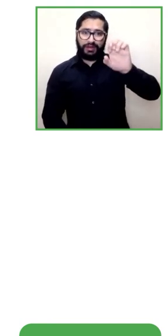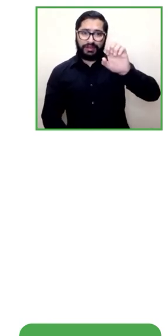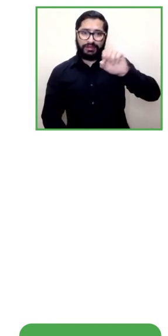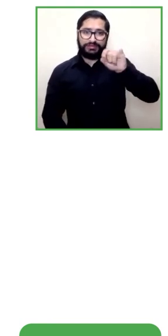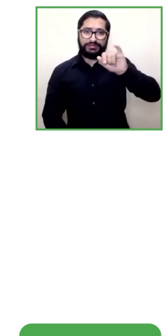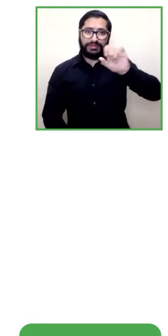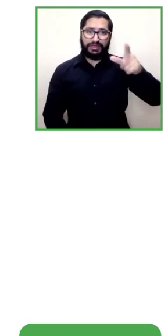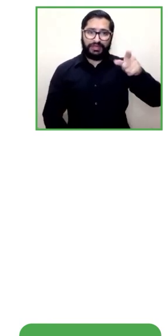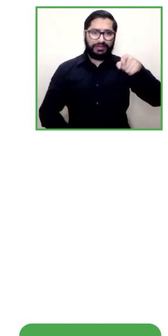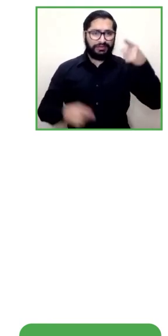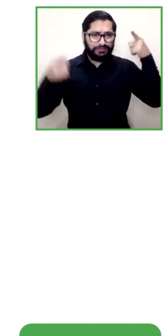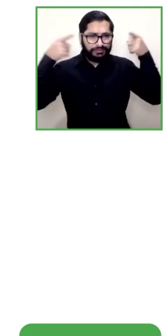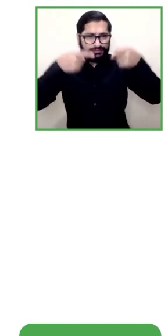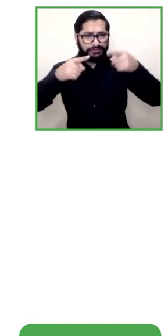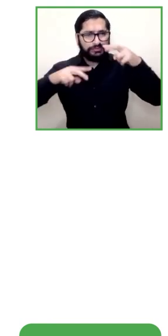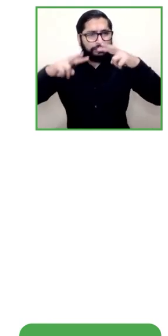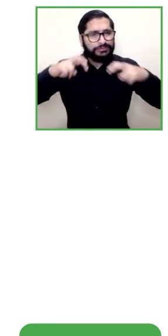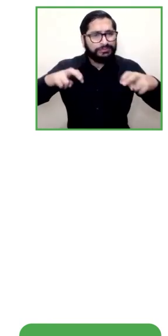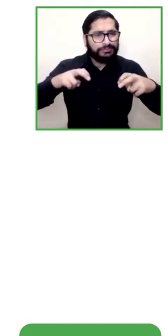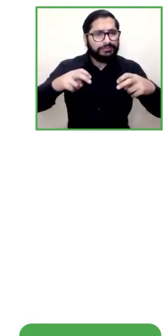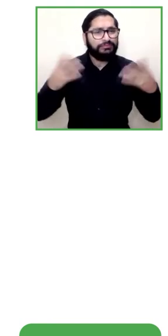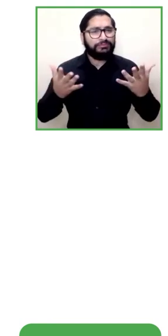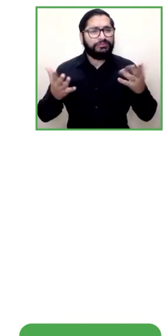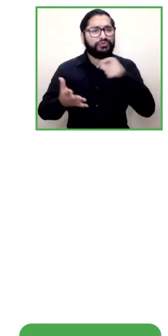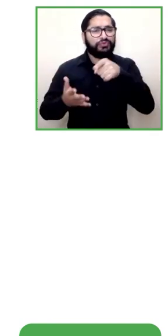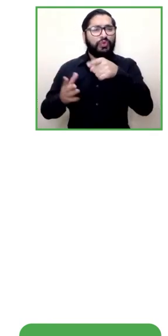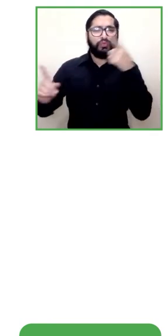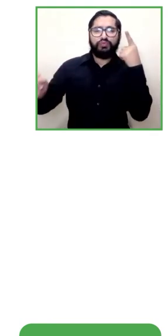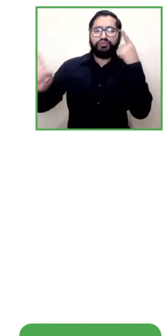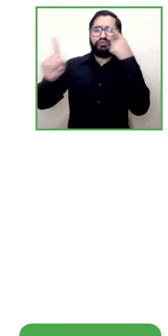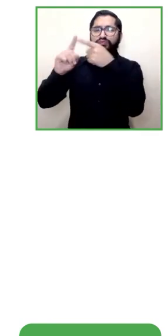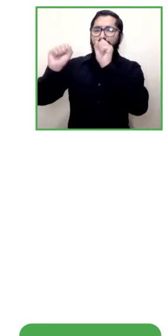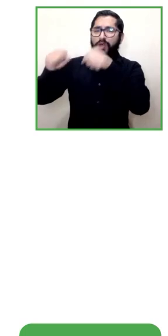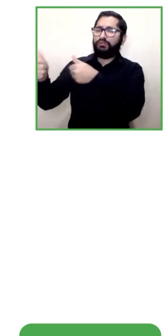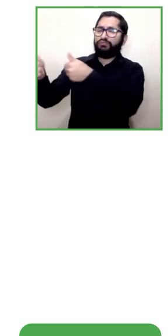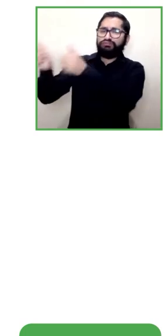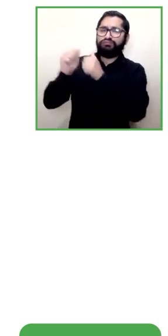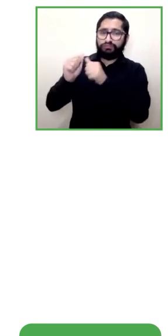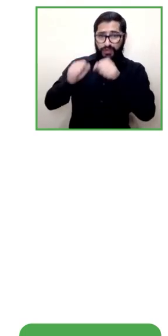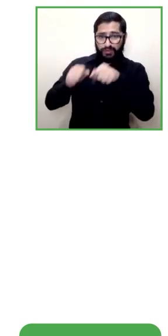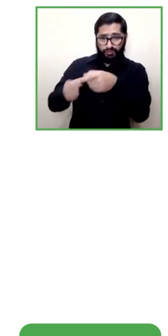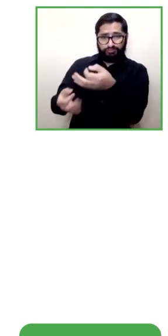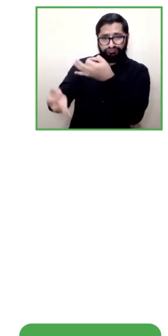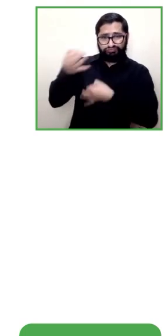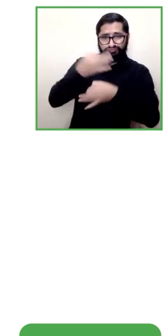y cuéntanos de tu contexto cuáles han sido los mayores desafíos que has tenido